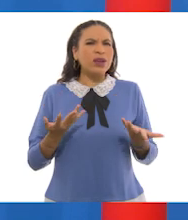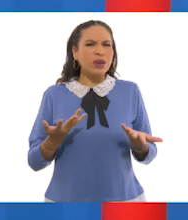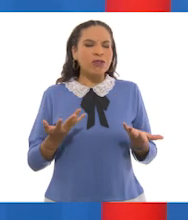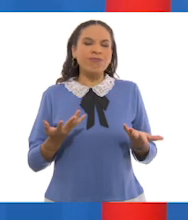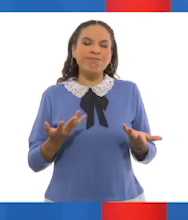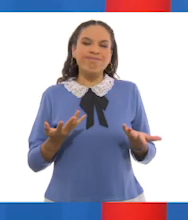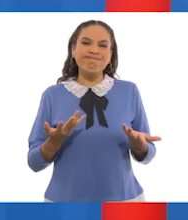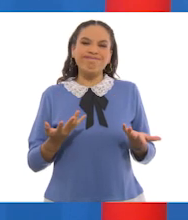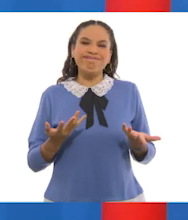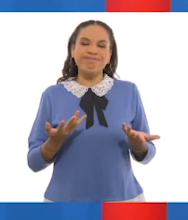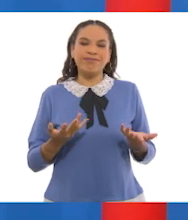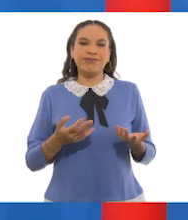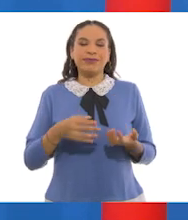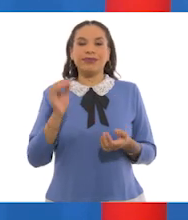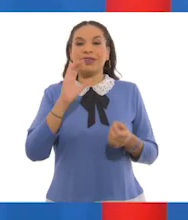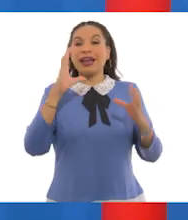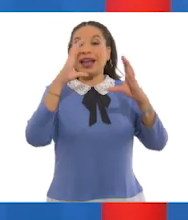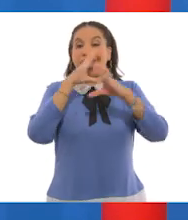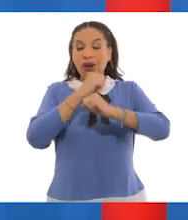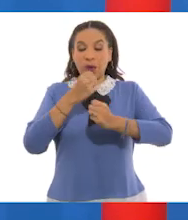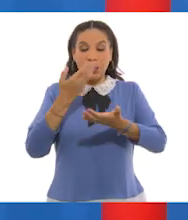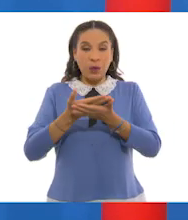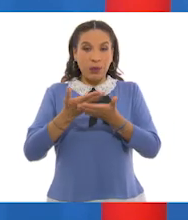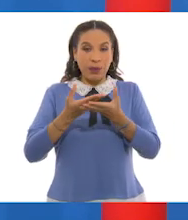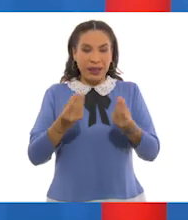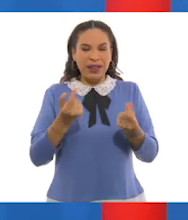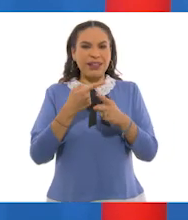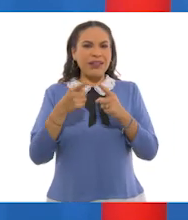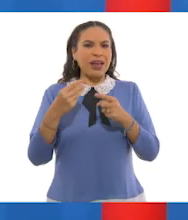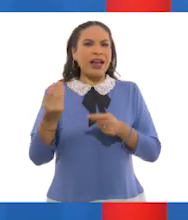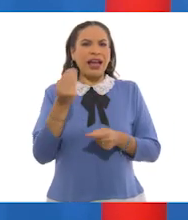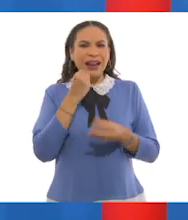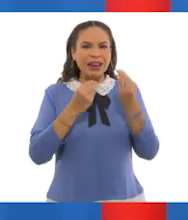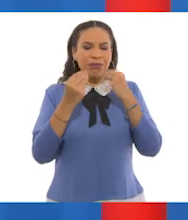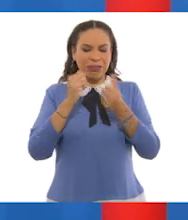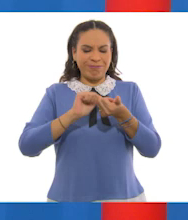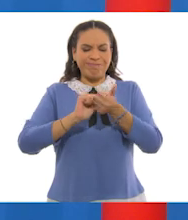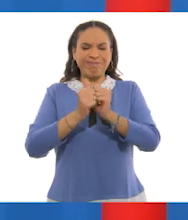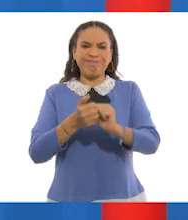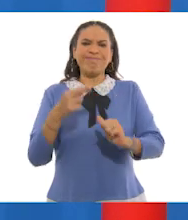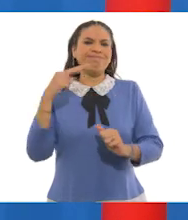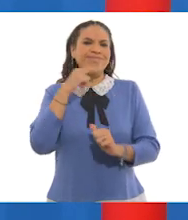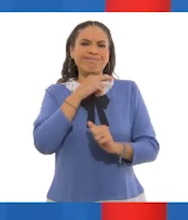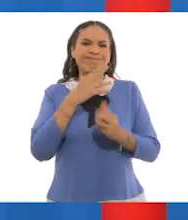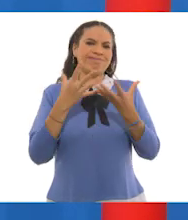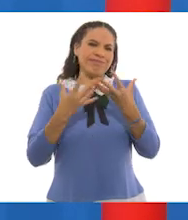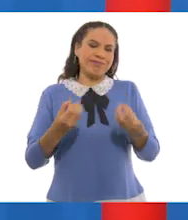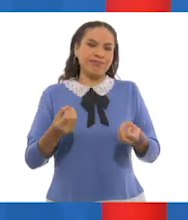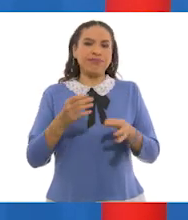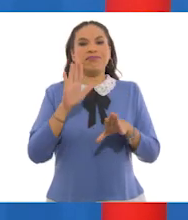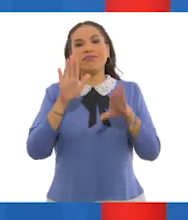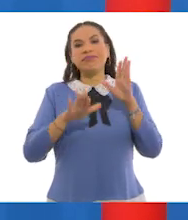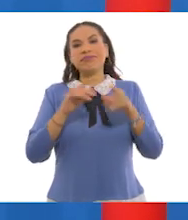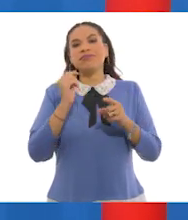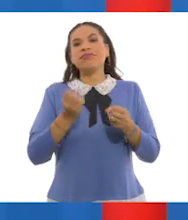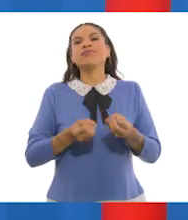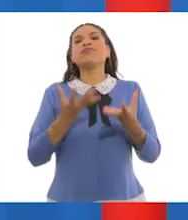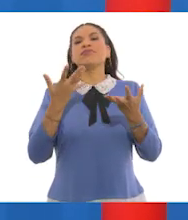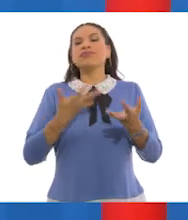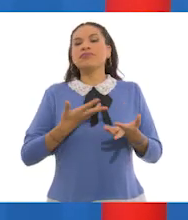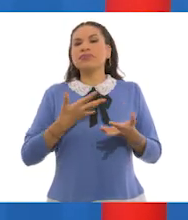con el calor y la humedad, algunos alimentos se descomponen muy rápido dependiendo de la cantidad.